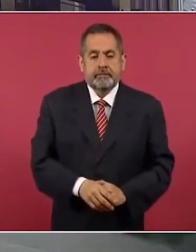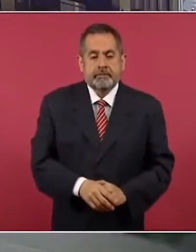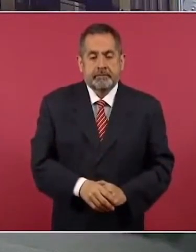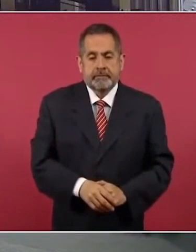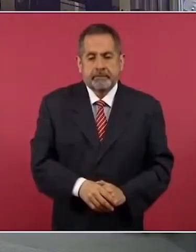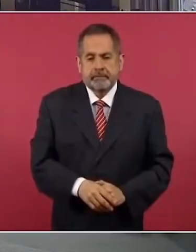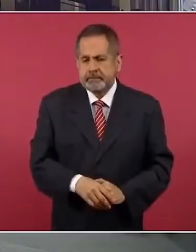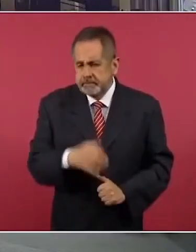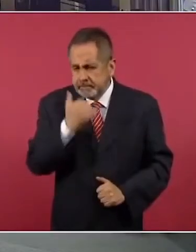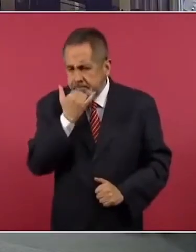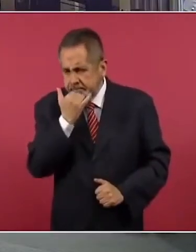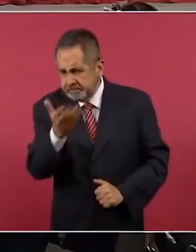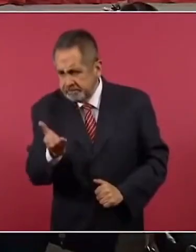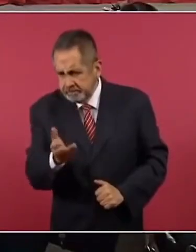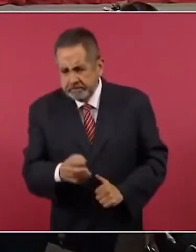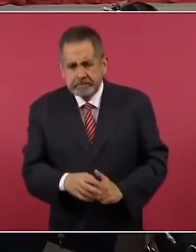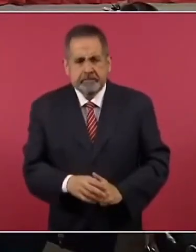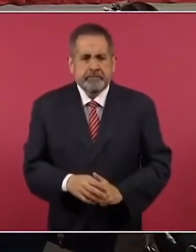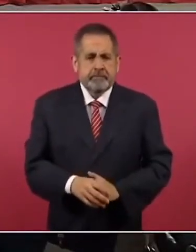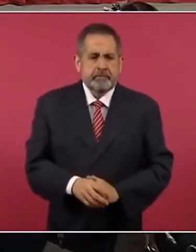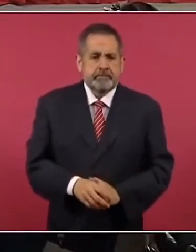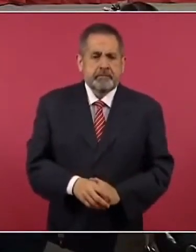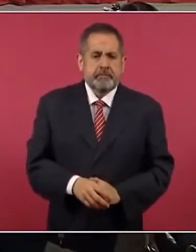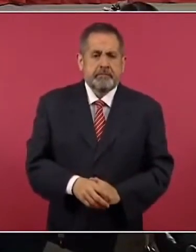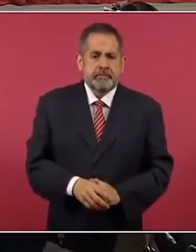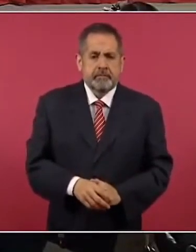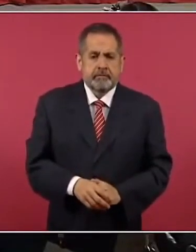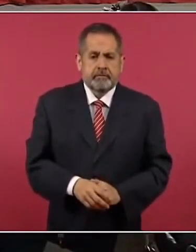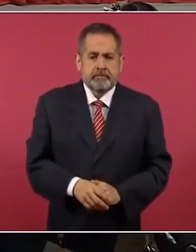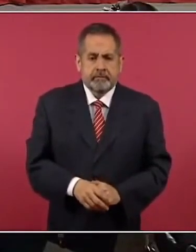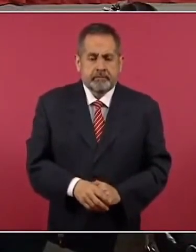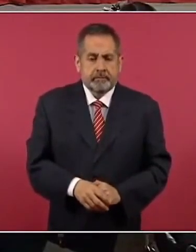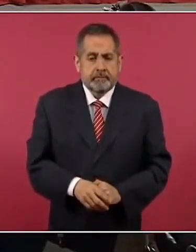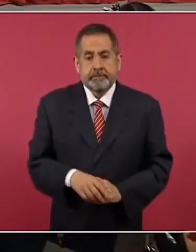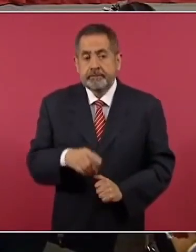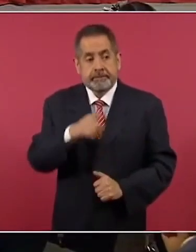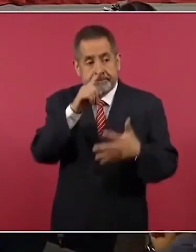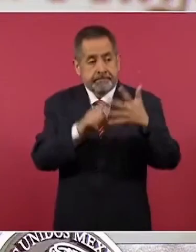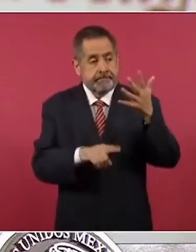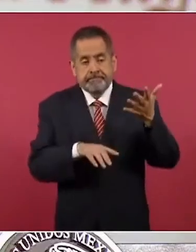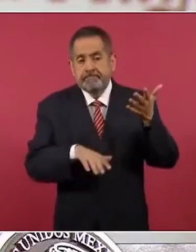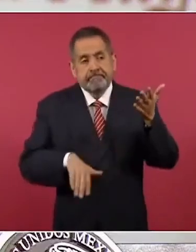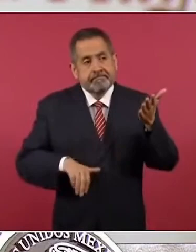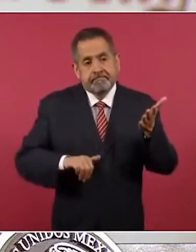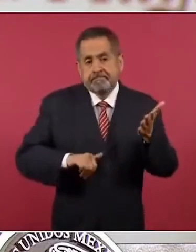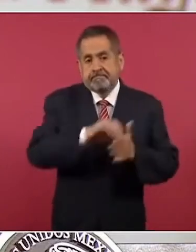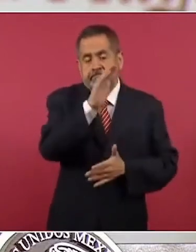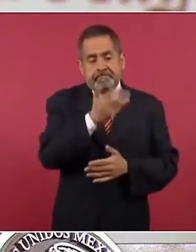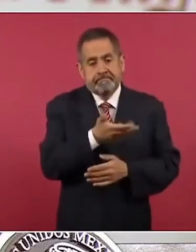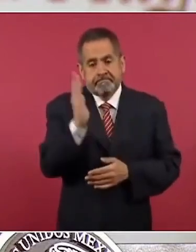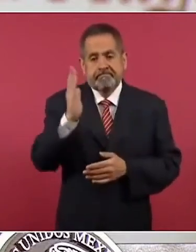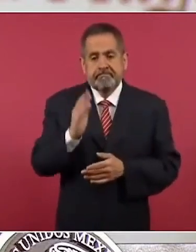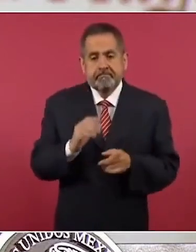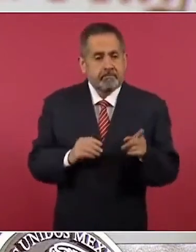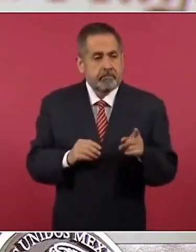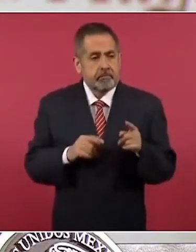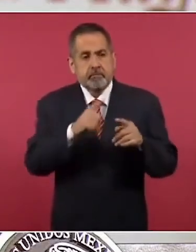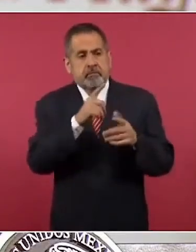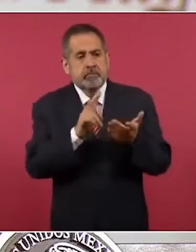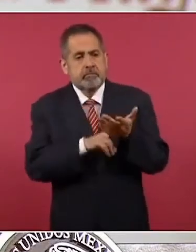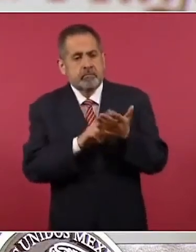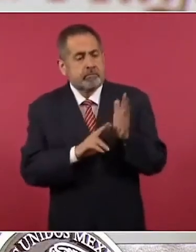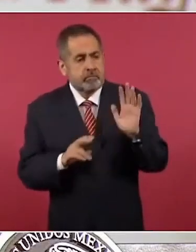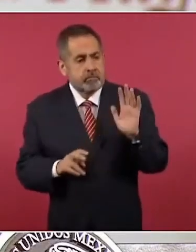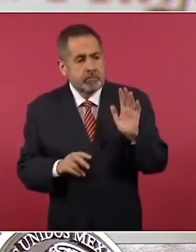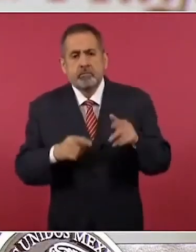¿Perdón? ¿Anularía las expulsiones? Bueno, esas expulsiones ya no tienen en este momento ninguna vigencia,